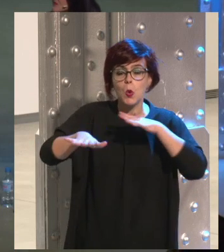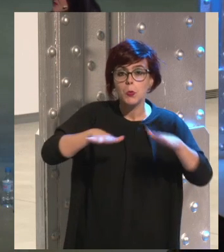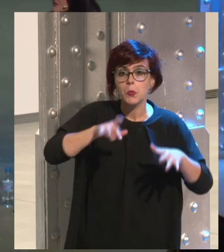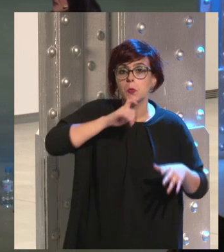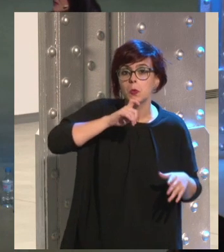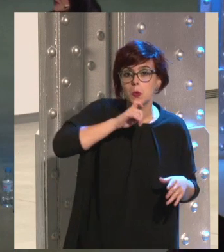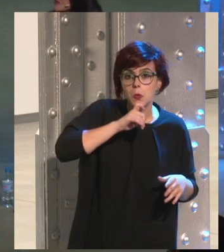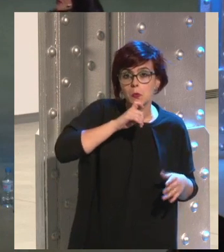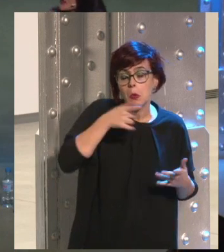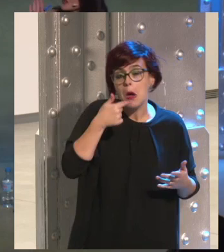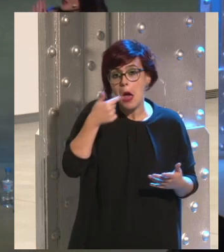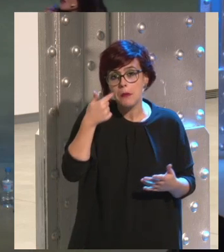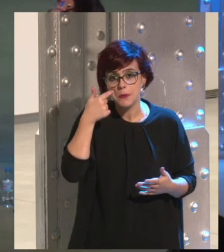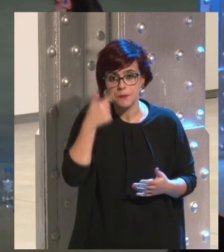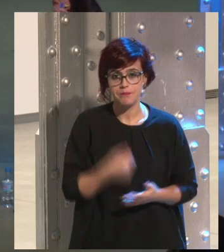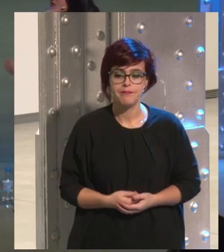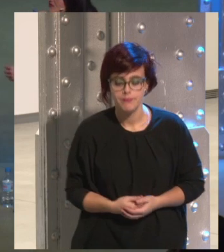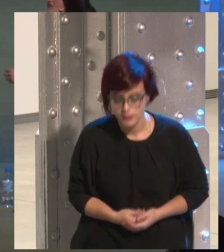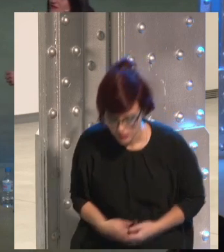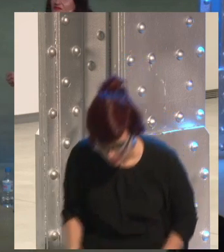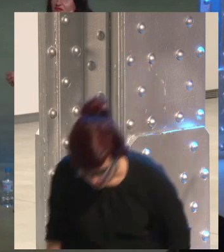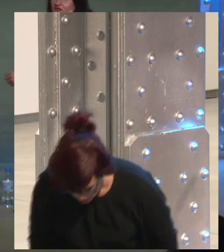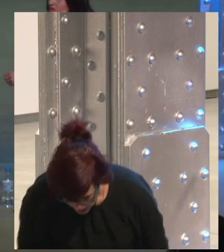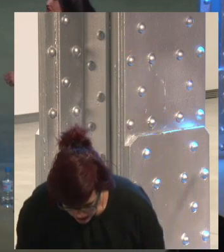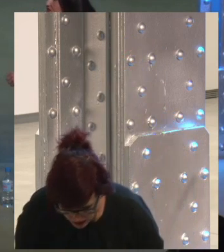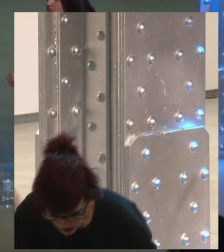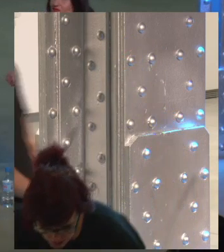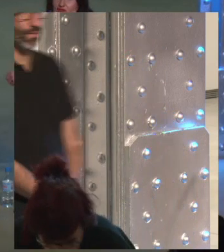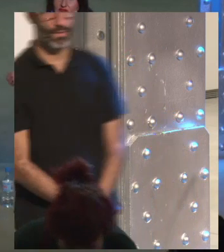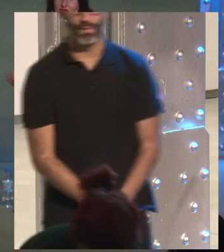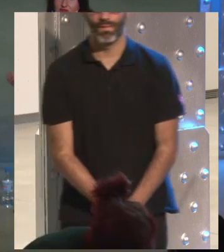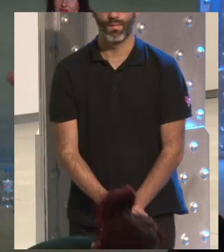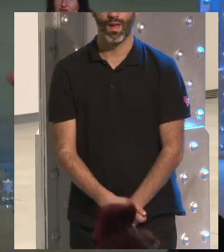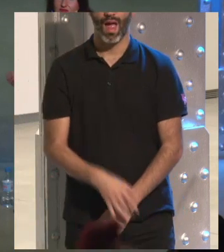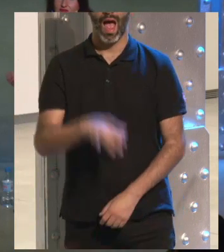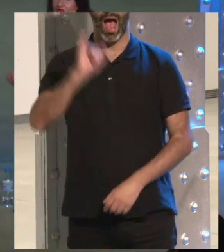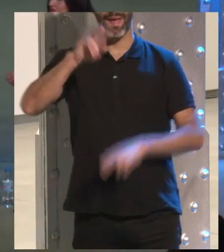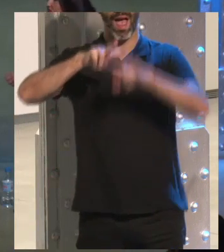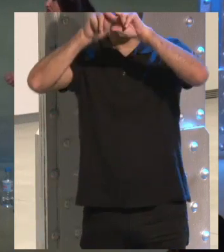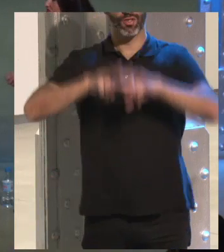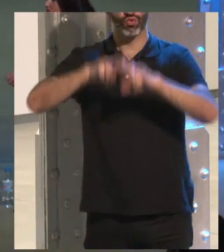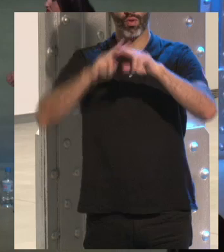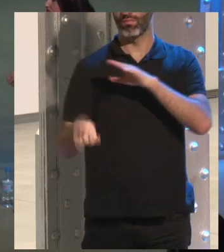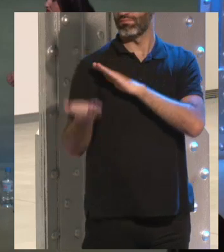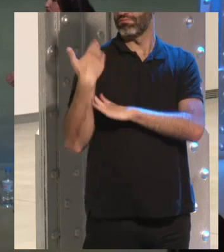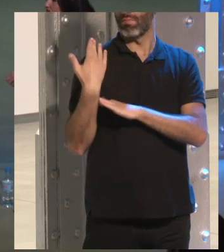gente a través de lo que dices. Había un estudio que apareció ¿me escucháis? Había un estudio que apareció hace cosa de un año y